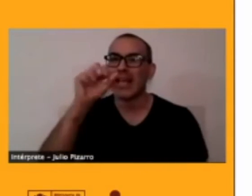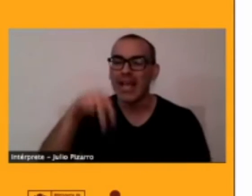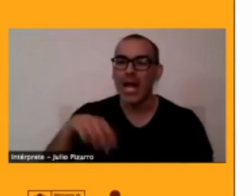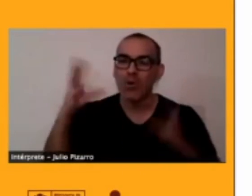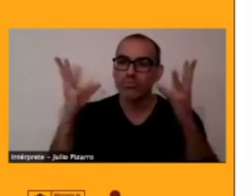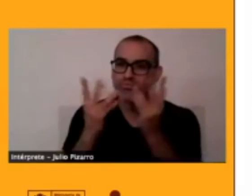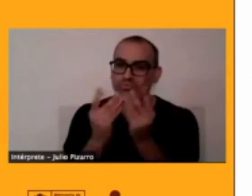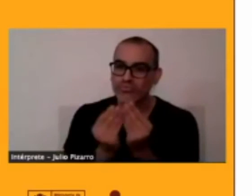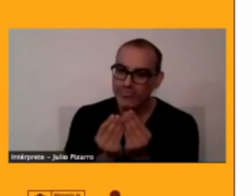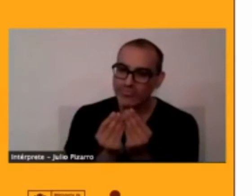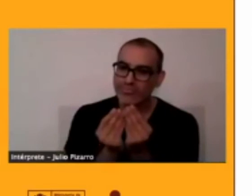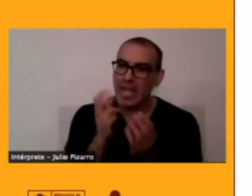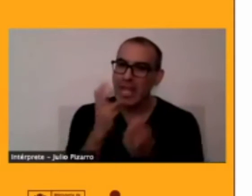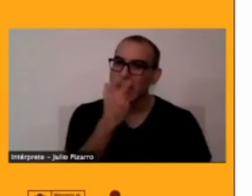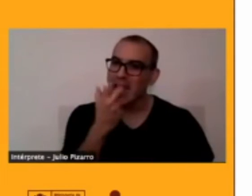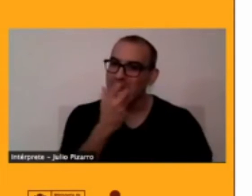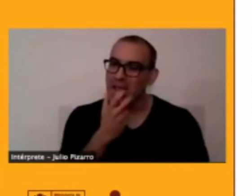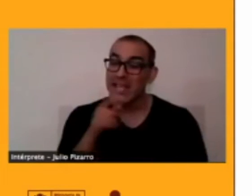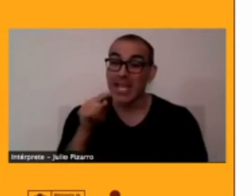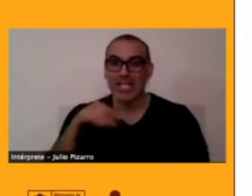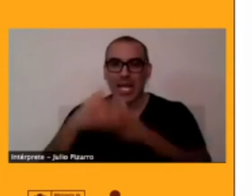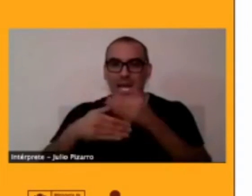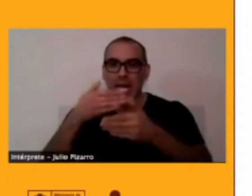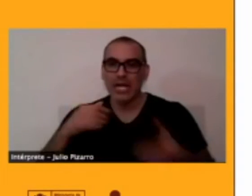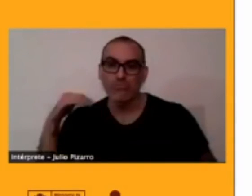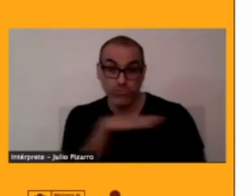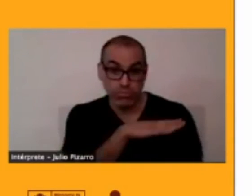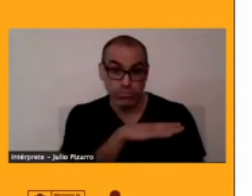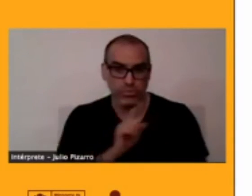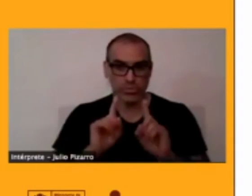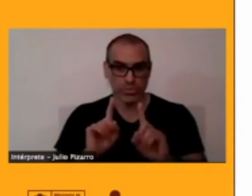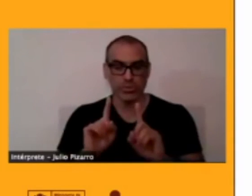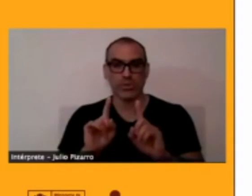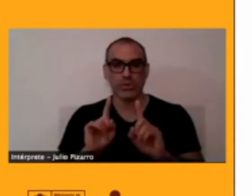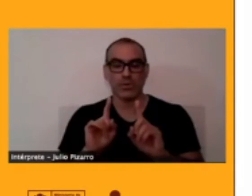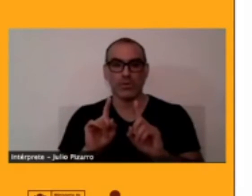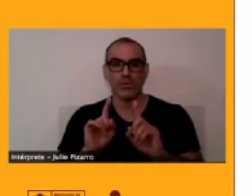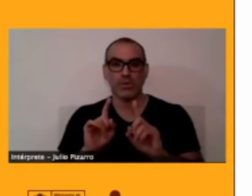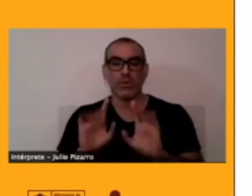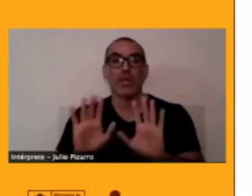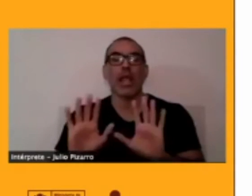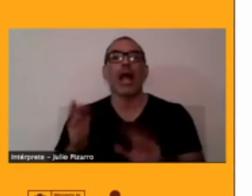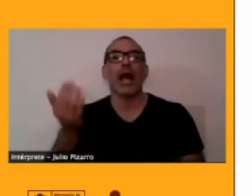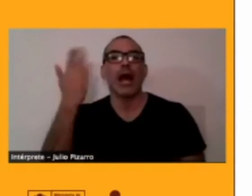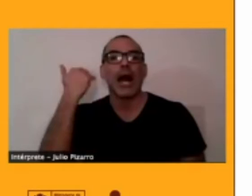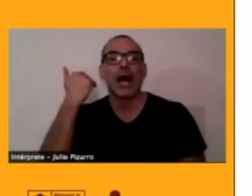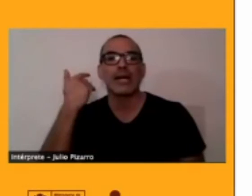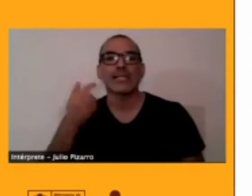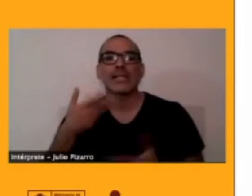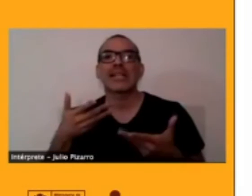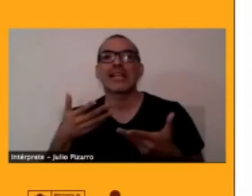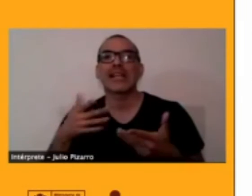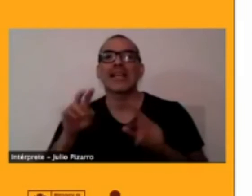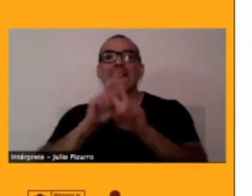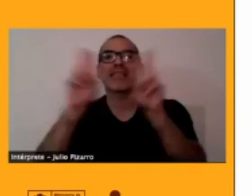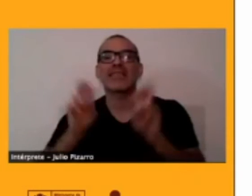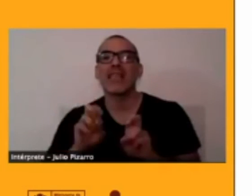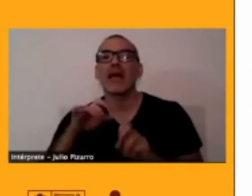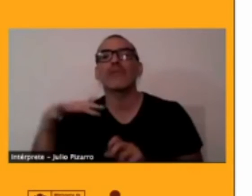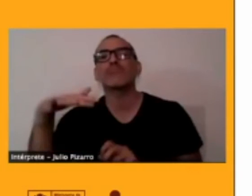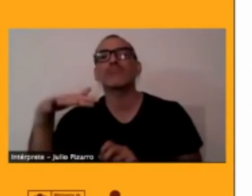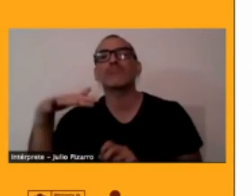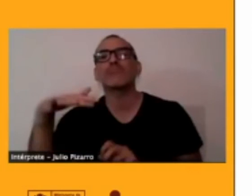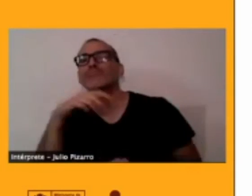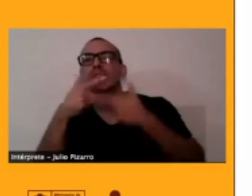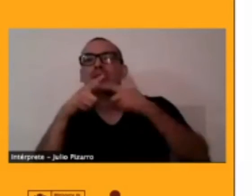Este proceso no fue rápido, pero al ingreso de este paisaje lingüístico ya no era solo el Cunsa y el Cacán, sino que